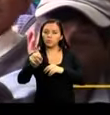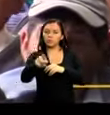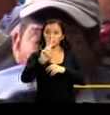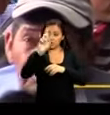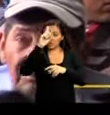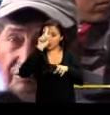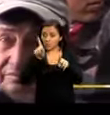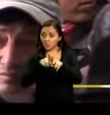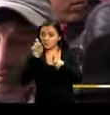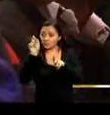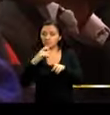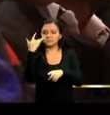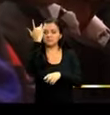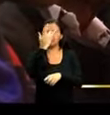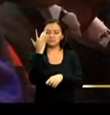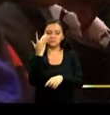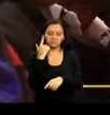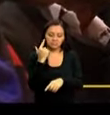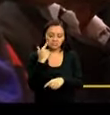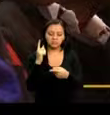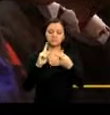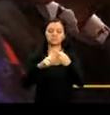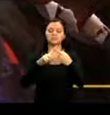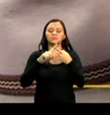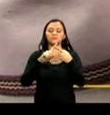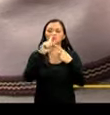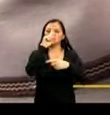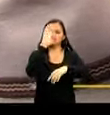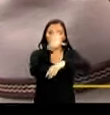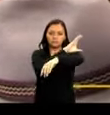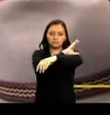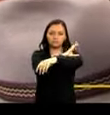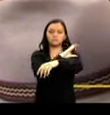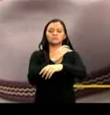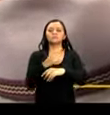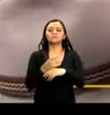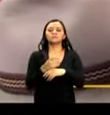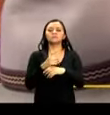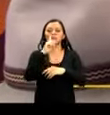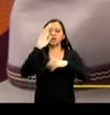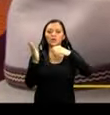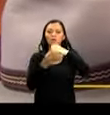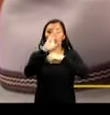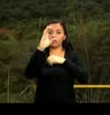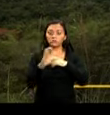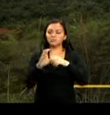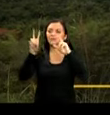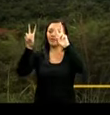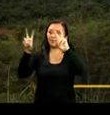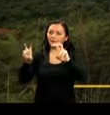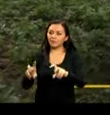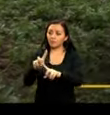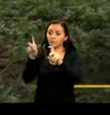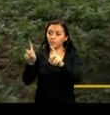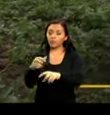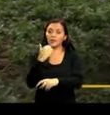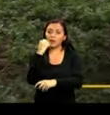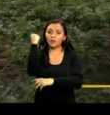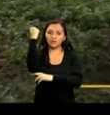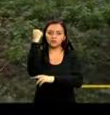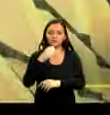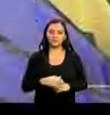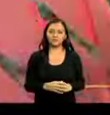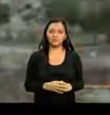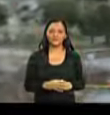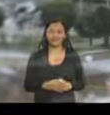pueblos y nacionalidades indígenas, afroecuatorianos y montuvios ser consultados sobre temas específicos que pudieran afectar sus derechos